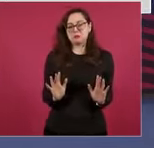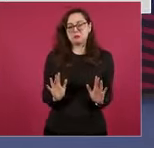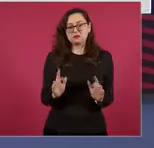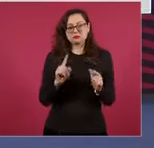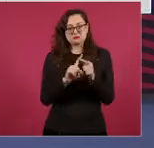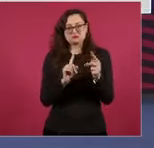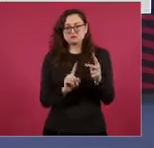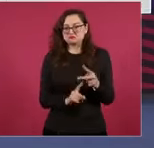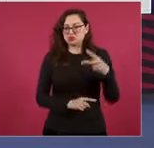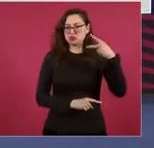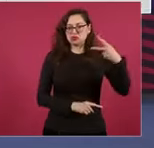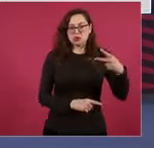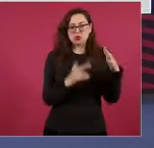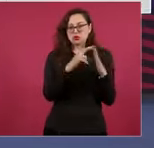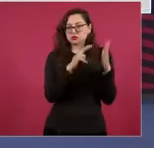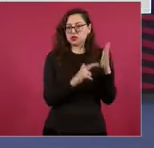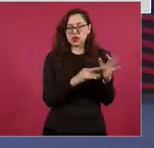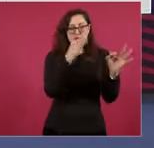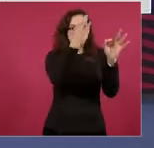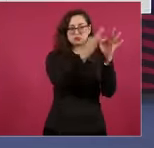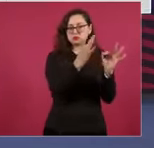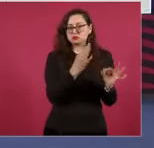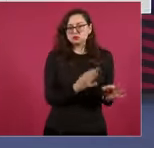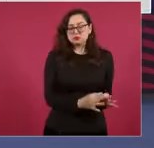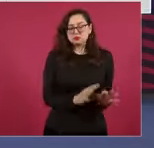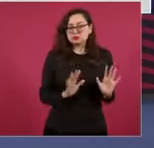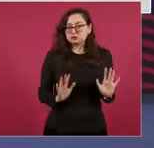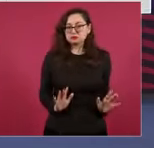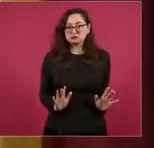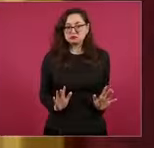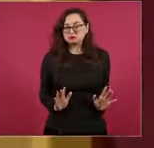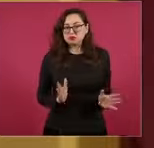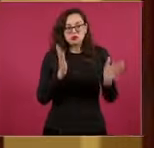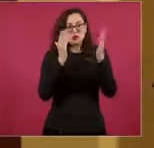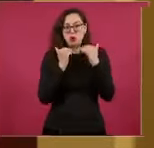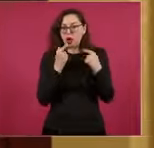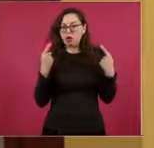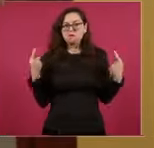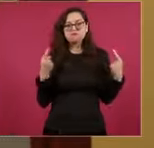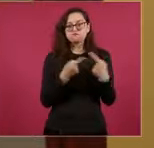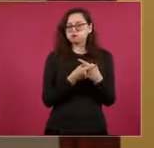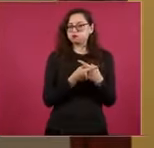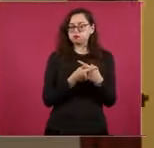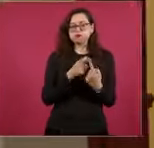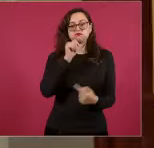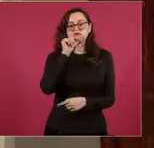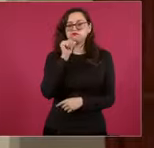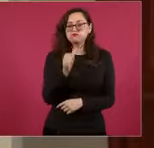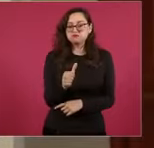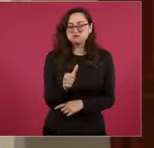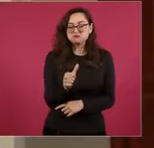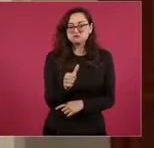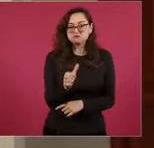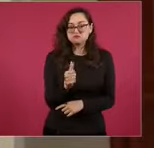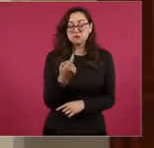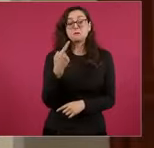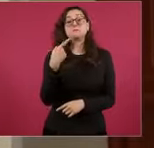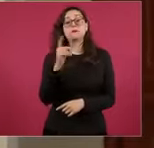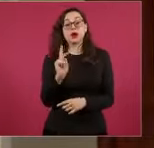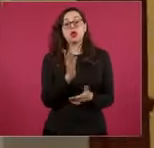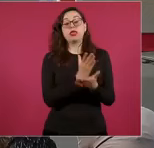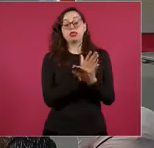se violenta con esta distribución, pero todavía vamos más allá.